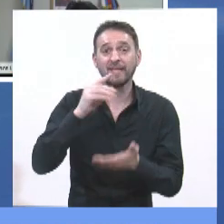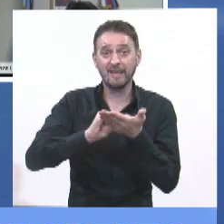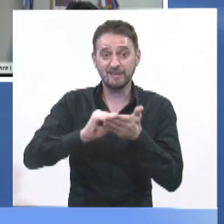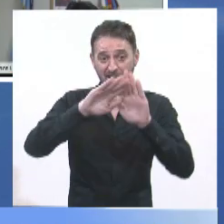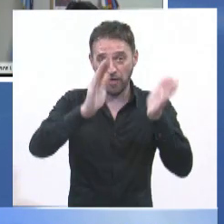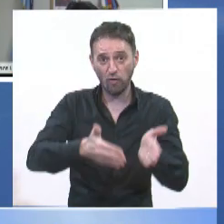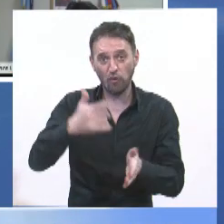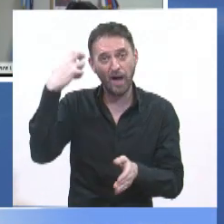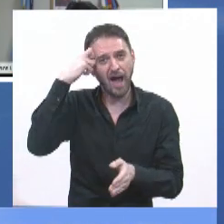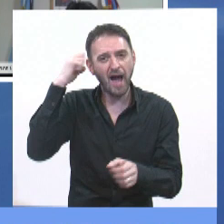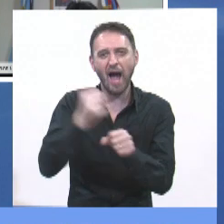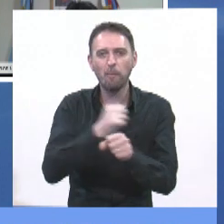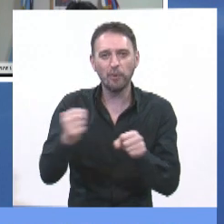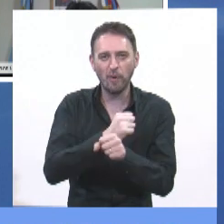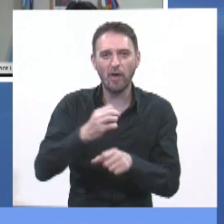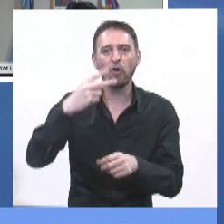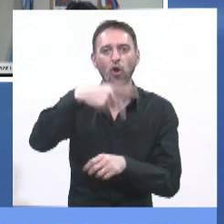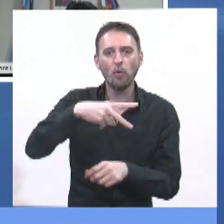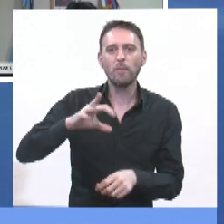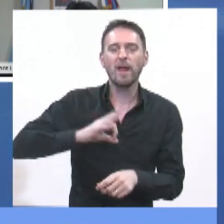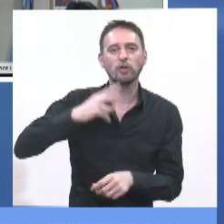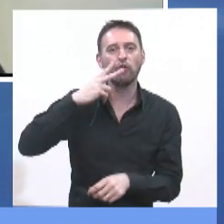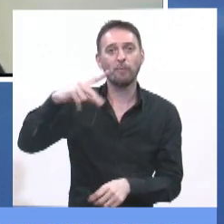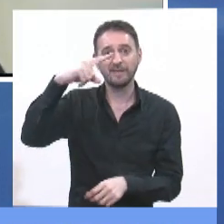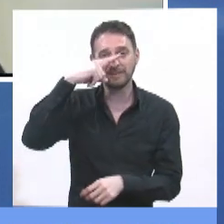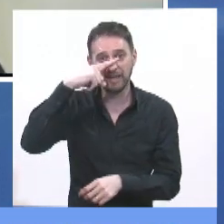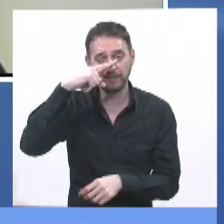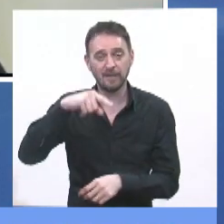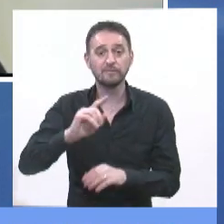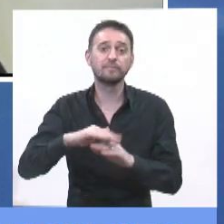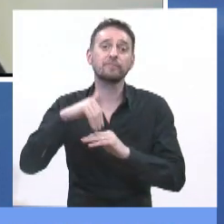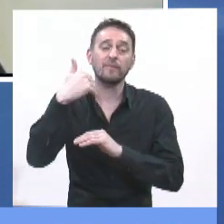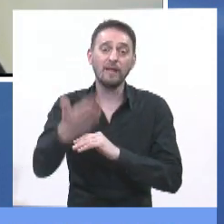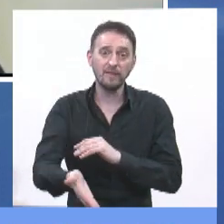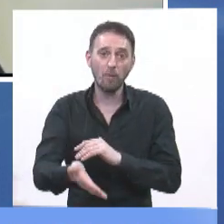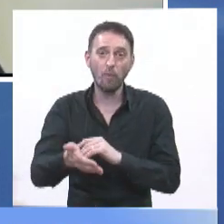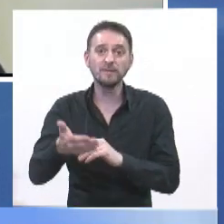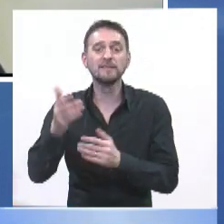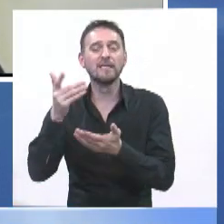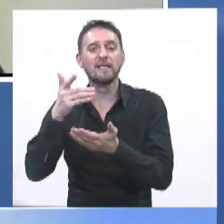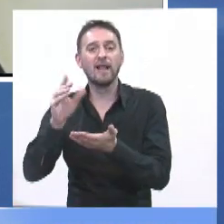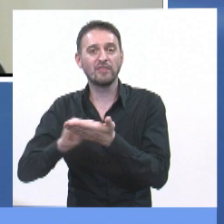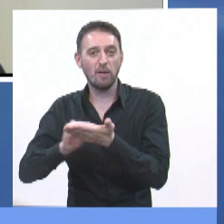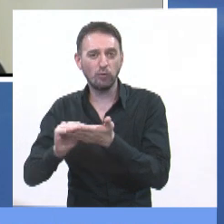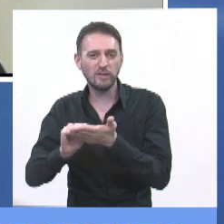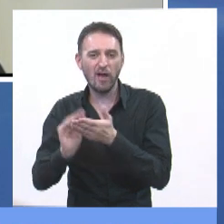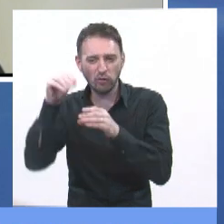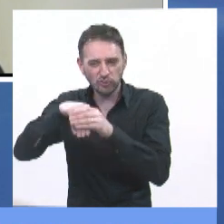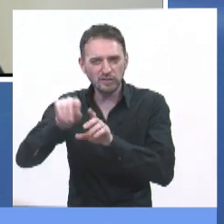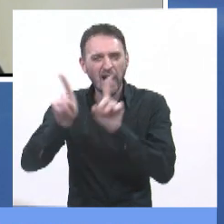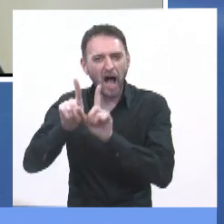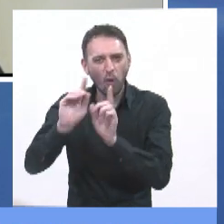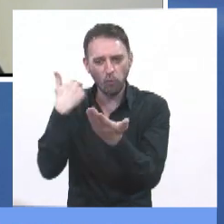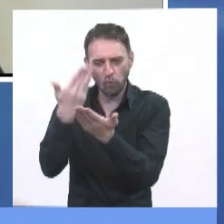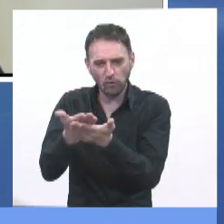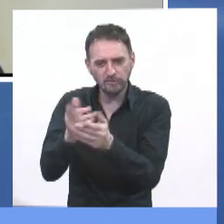Nación en noviembre del año 2007, que luego en diputado tuvo algunas modificaciones,